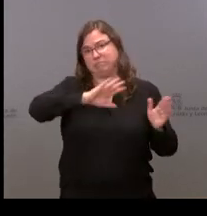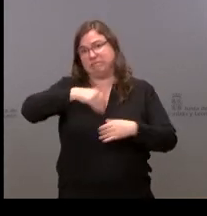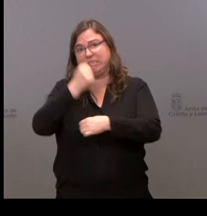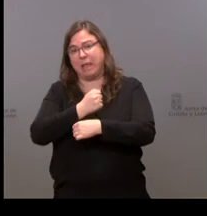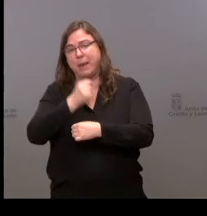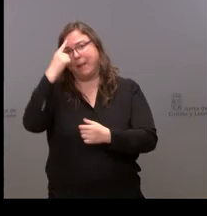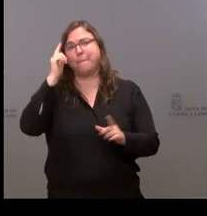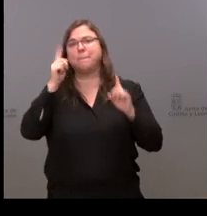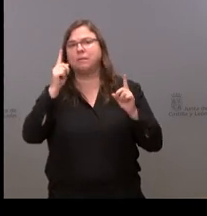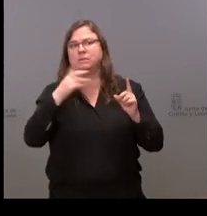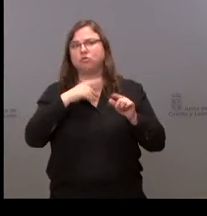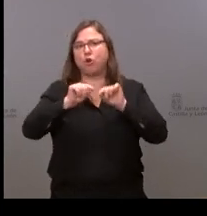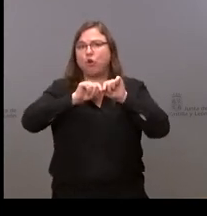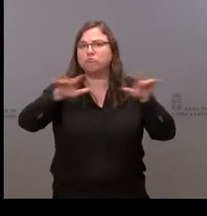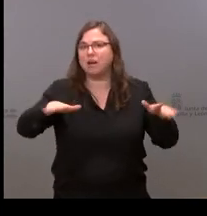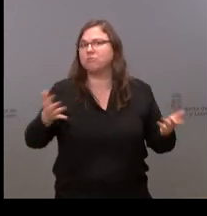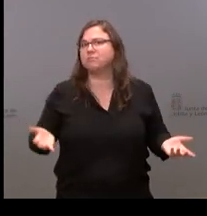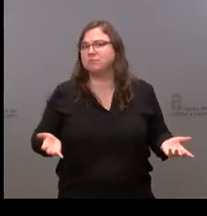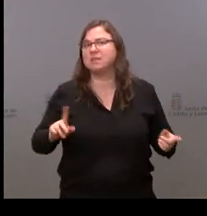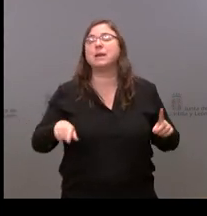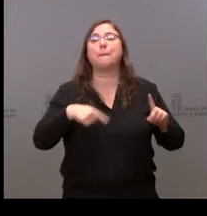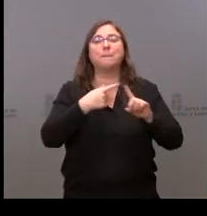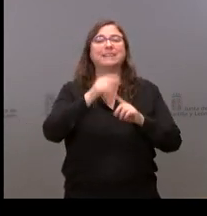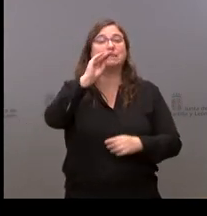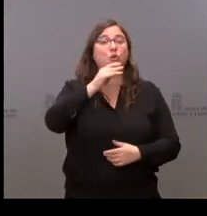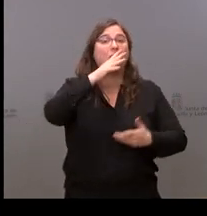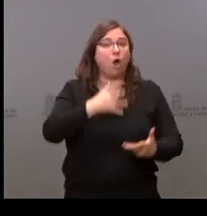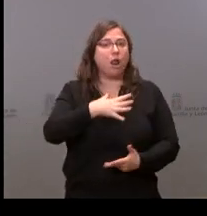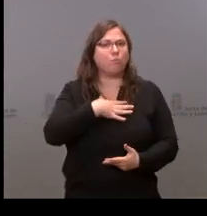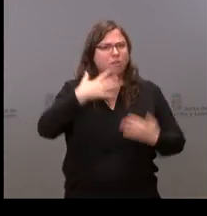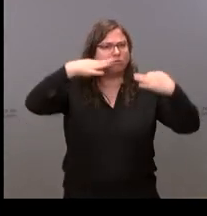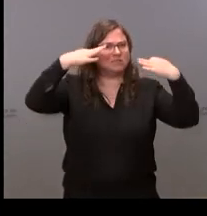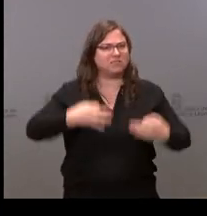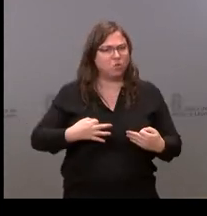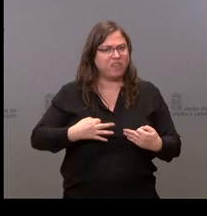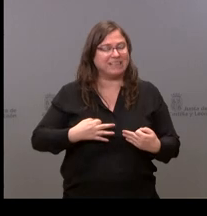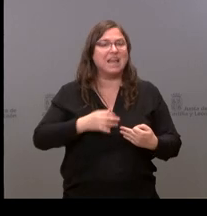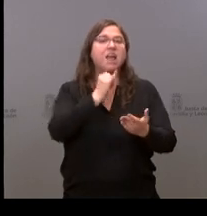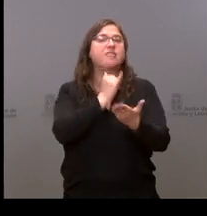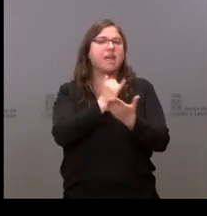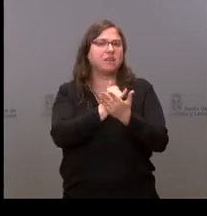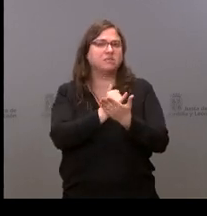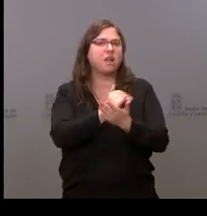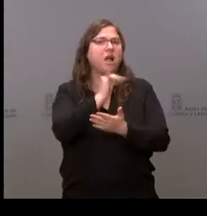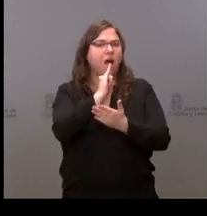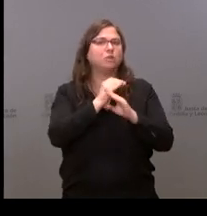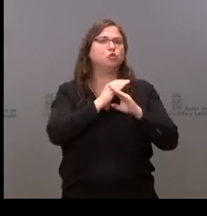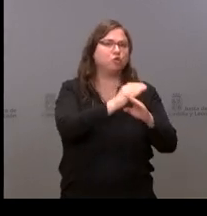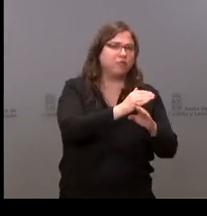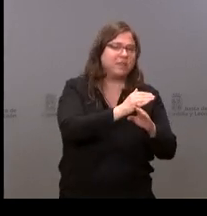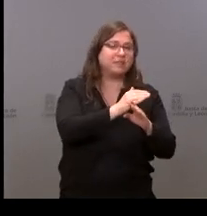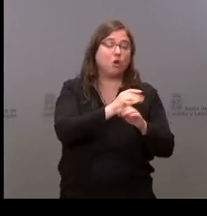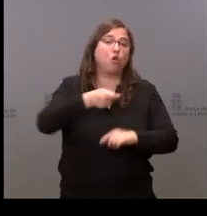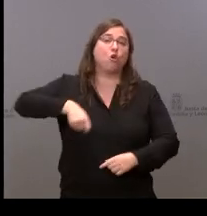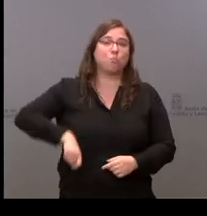quería preguntar también si se puede garantizar a estas alturas que habrá test suficientes y personal suficiente. Y, en su caso,